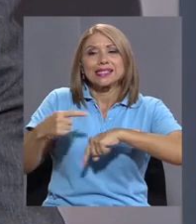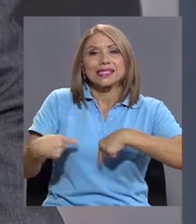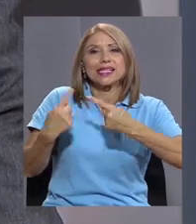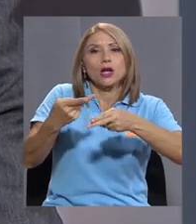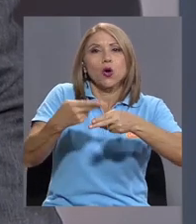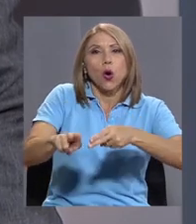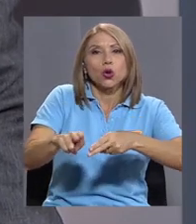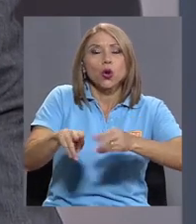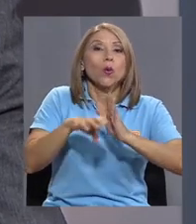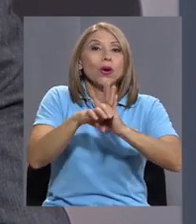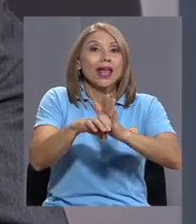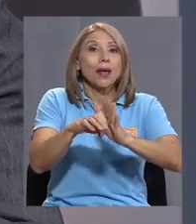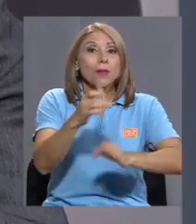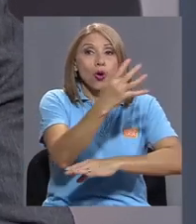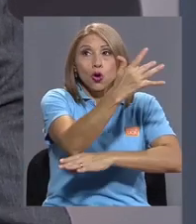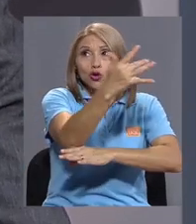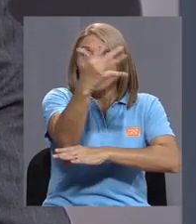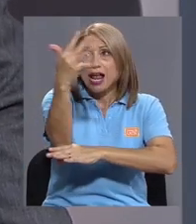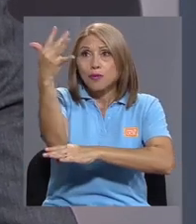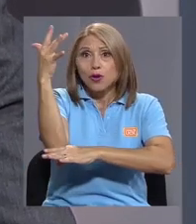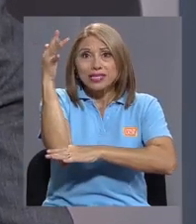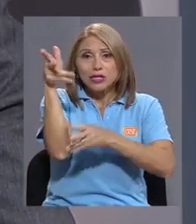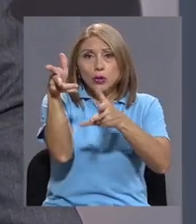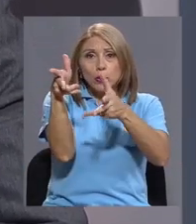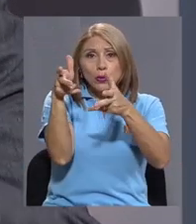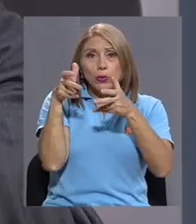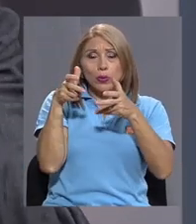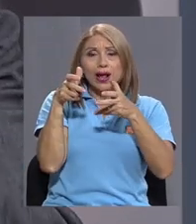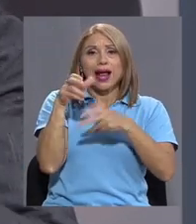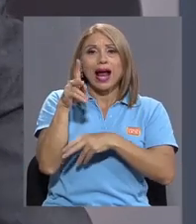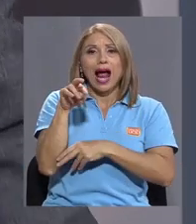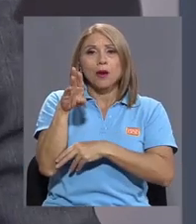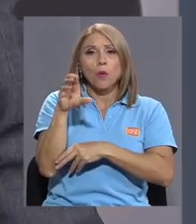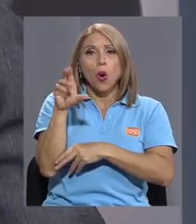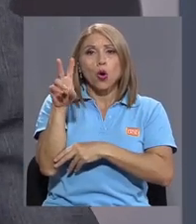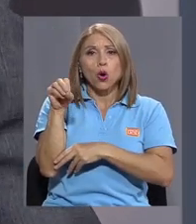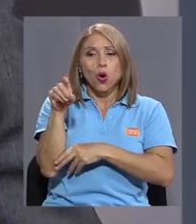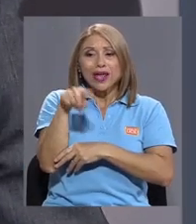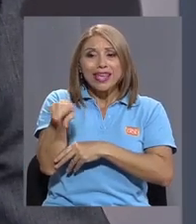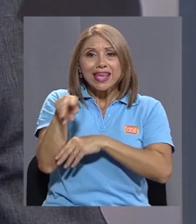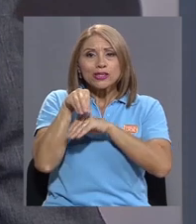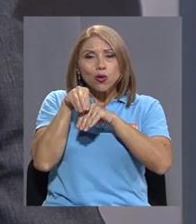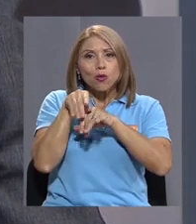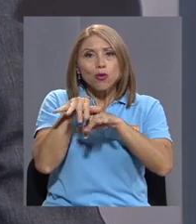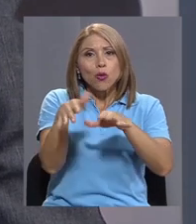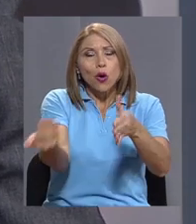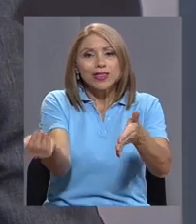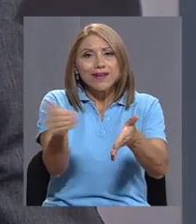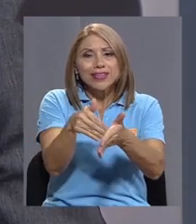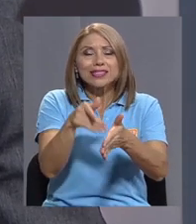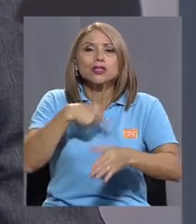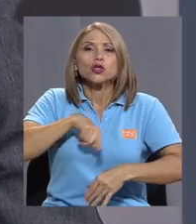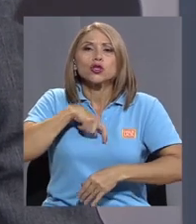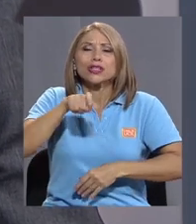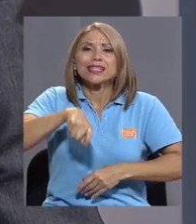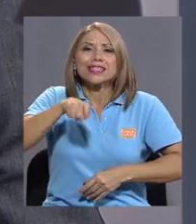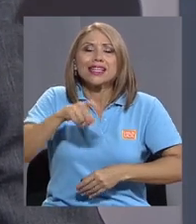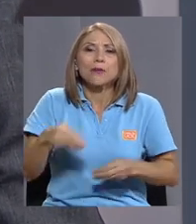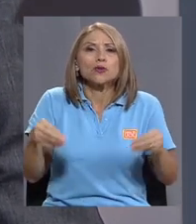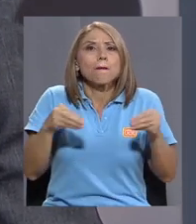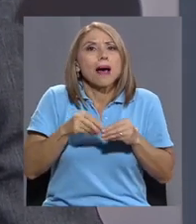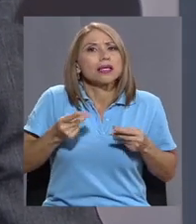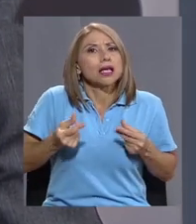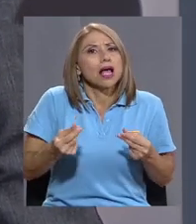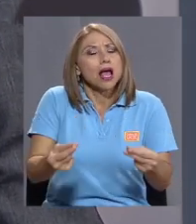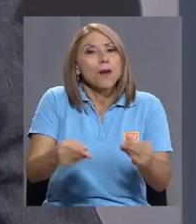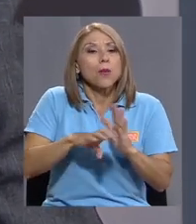por medio de los árboles y esa biomasa la vuelve a enviar allá. Entonces, necesitamos de medidas más urgentes, por ejemplo, en el tratamiento